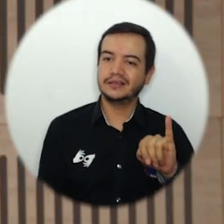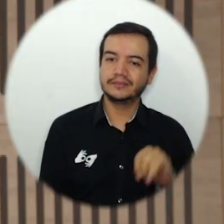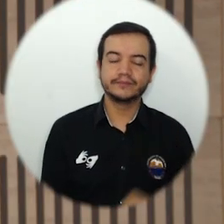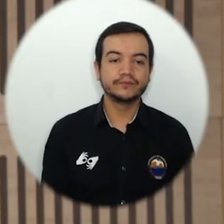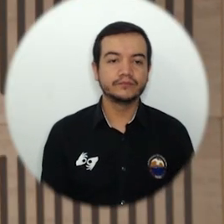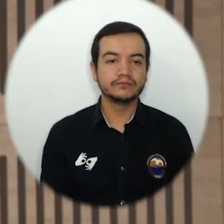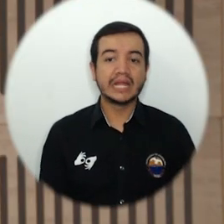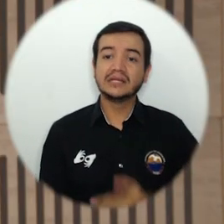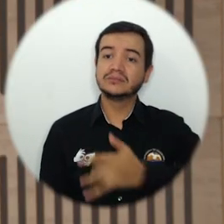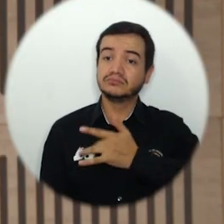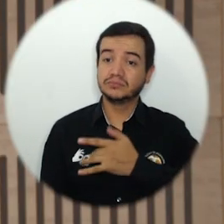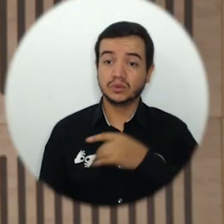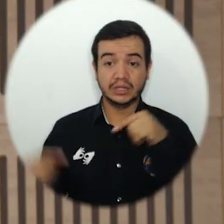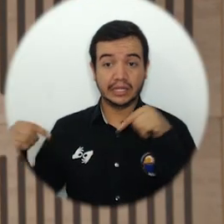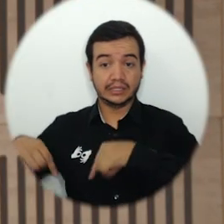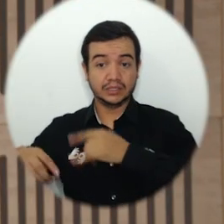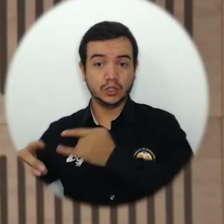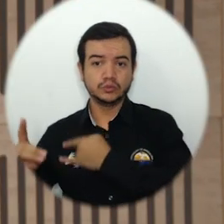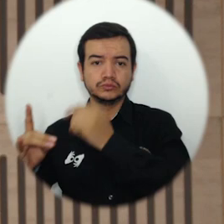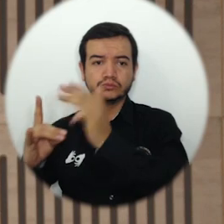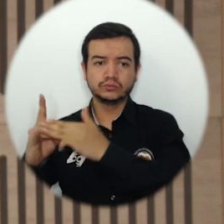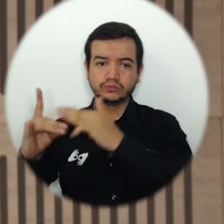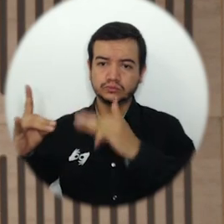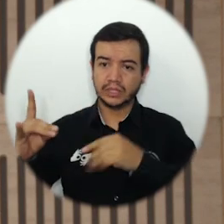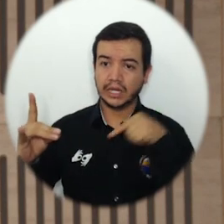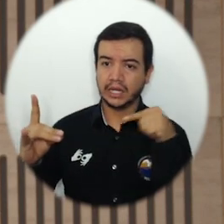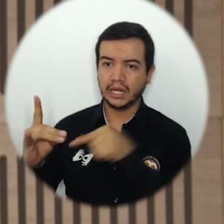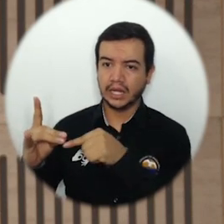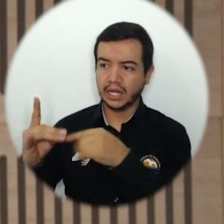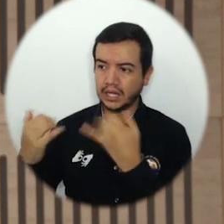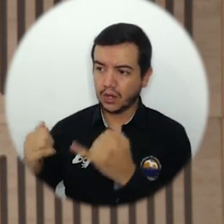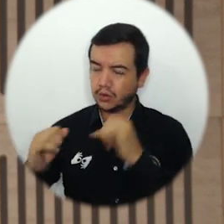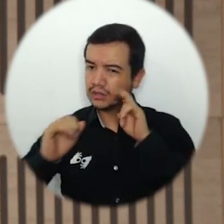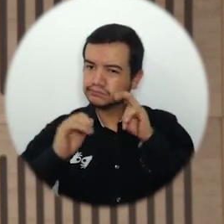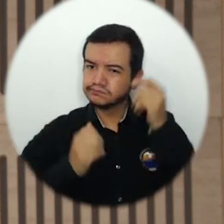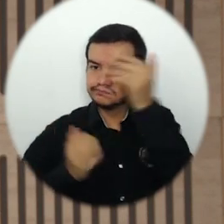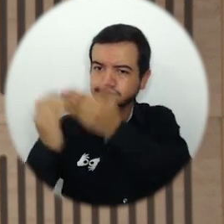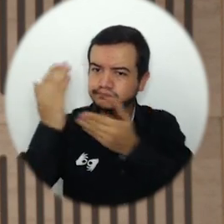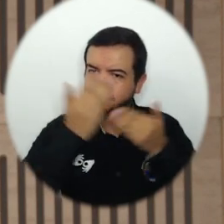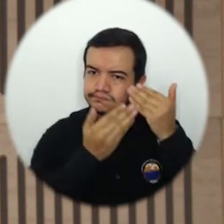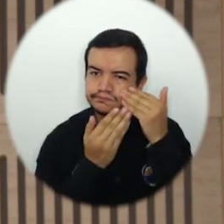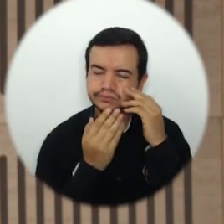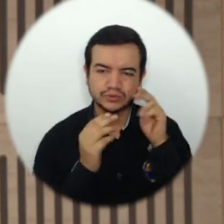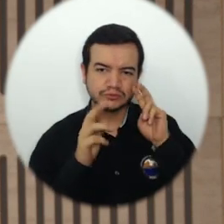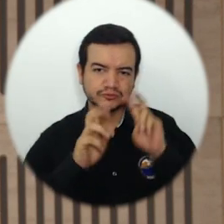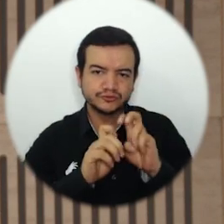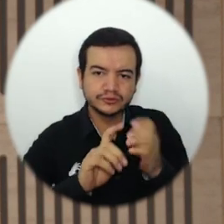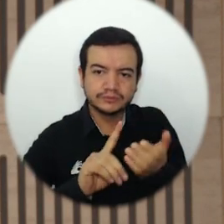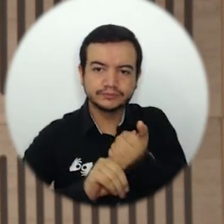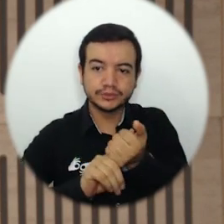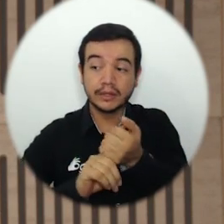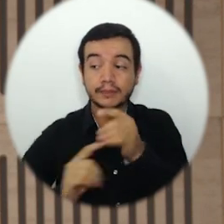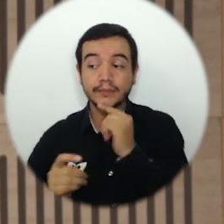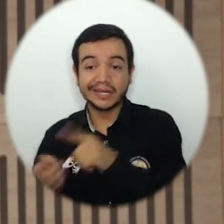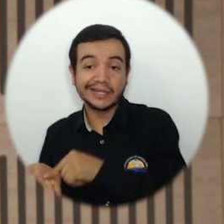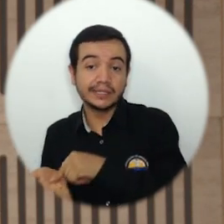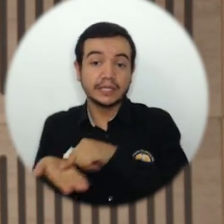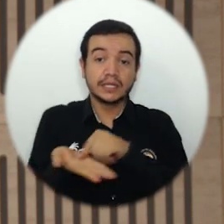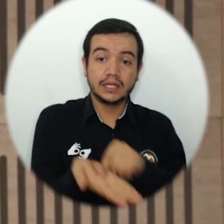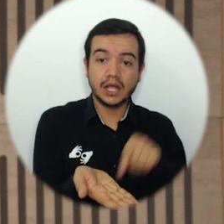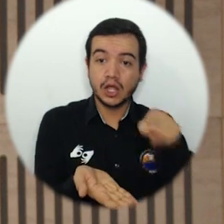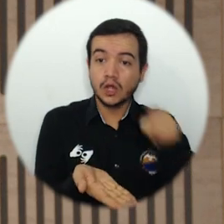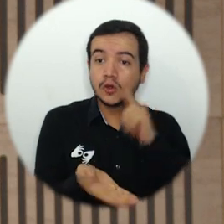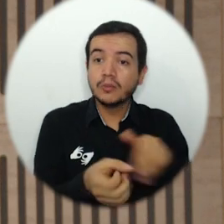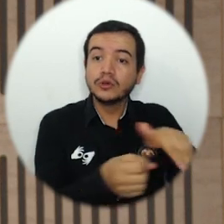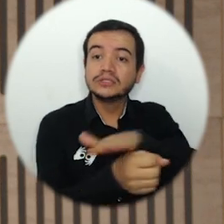muy importante que la Universidad del Magdalena esté haciendo estos análisis para llevarle a este tipo